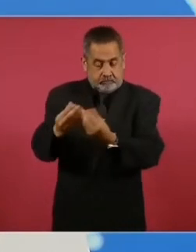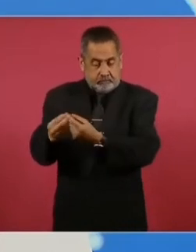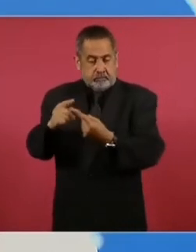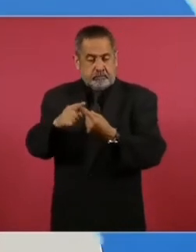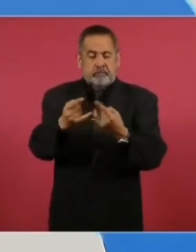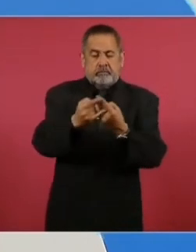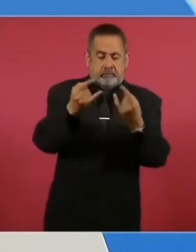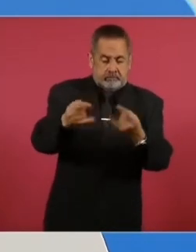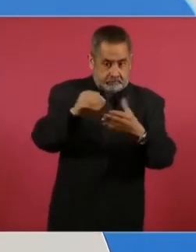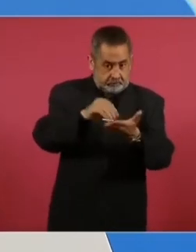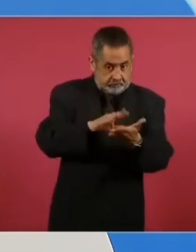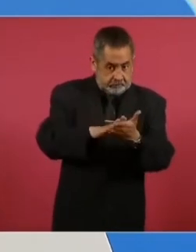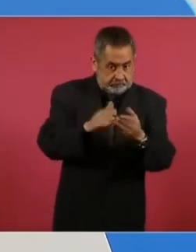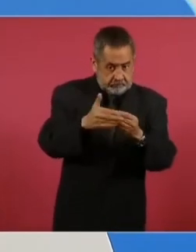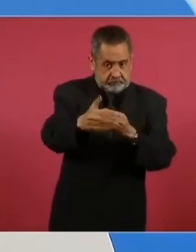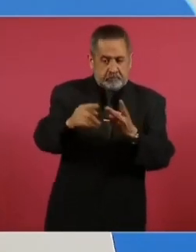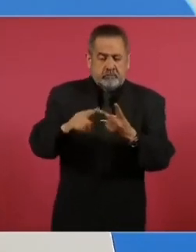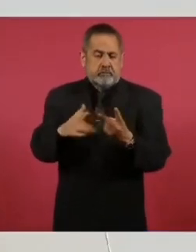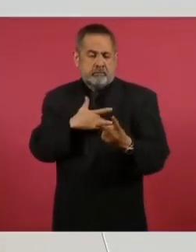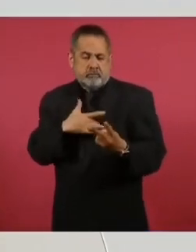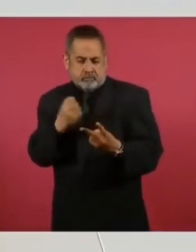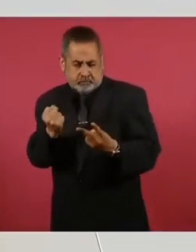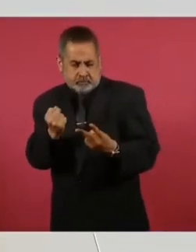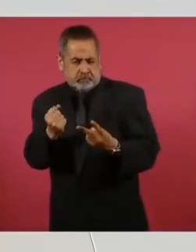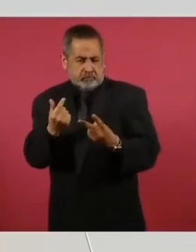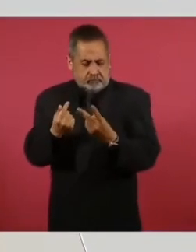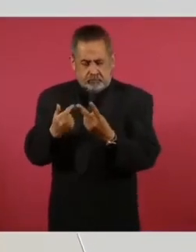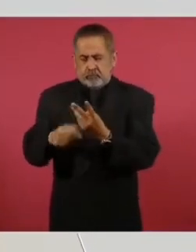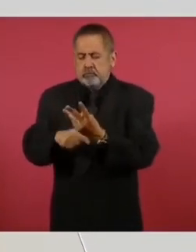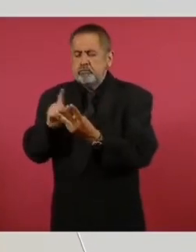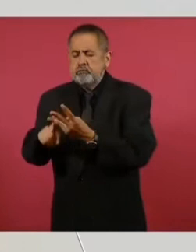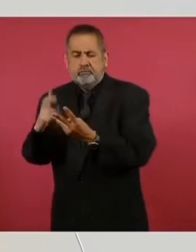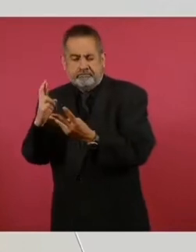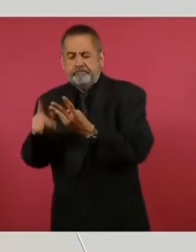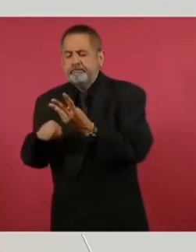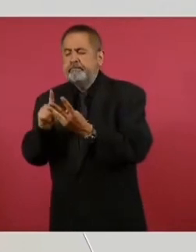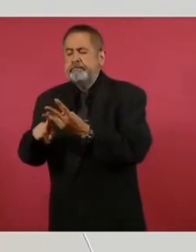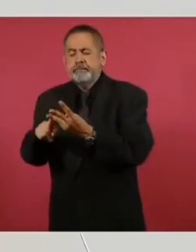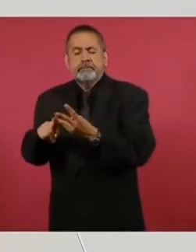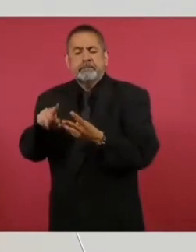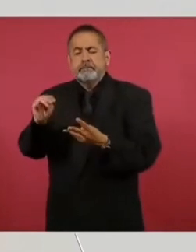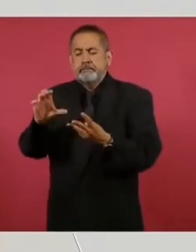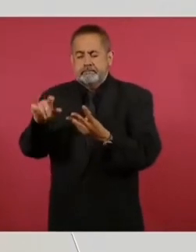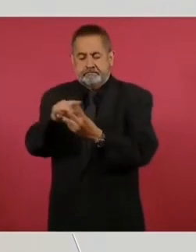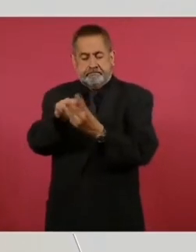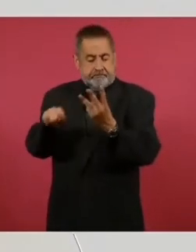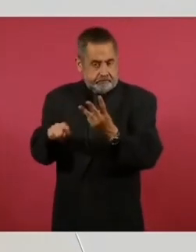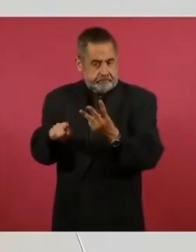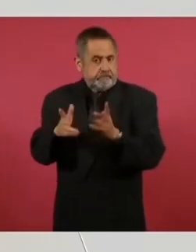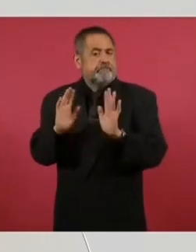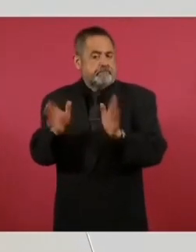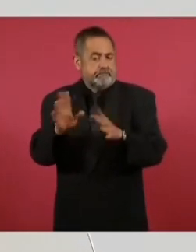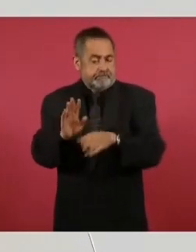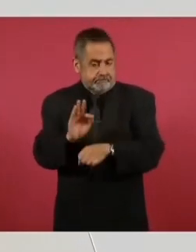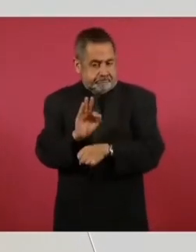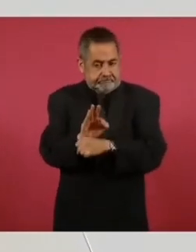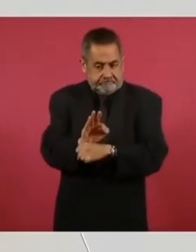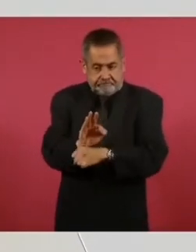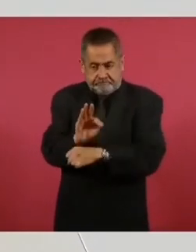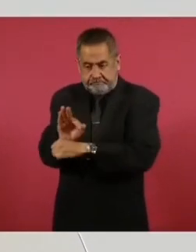historia, fuerza y corazón y movimiento ciudadano que ya cuentan con protección.